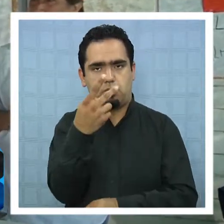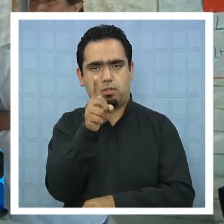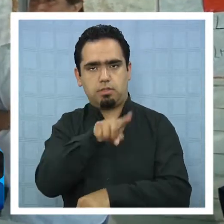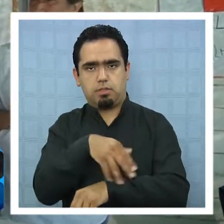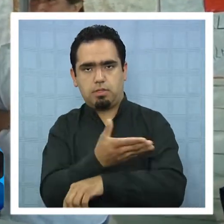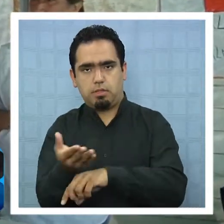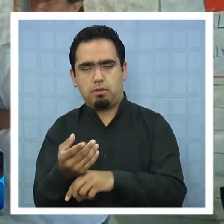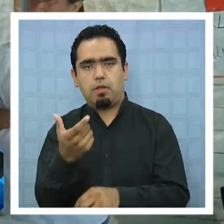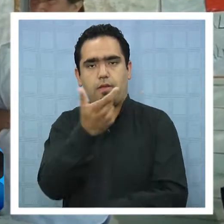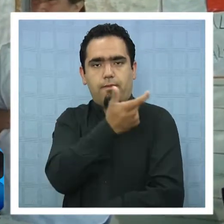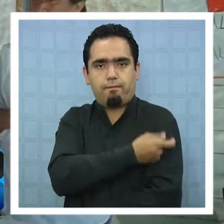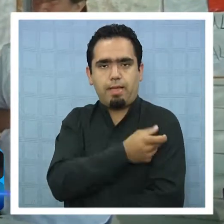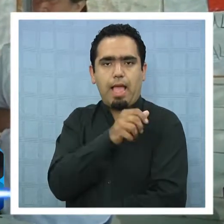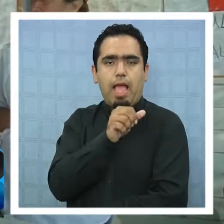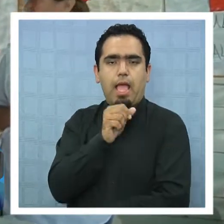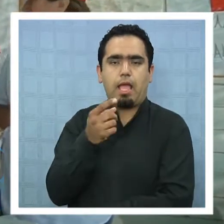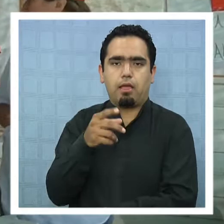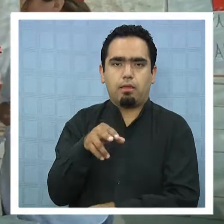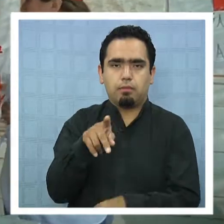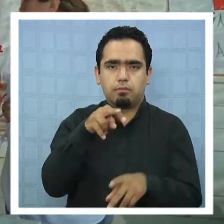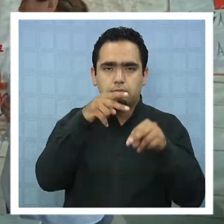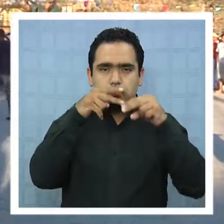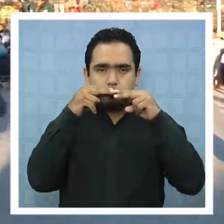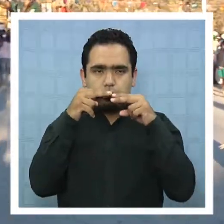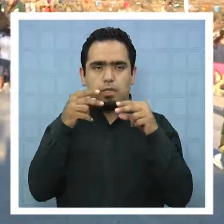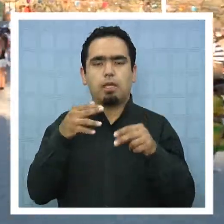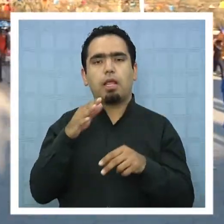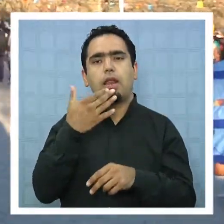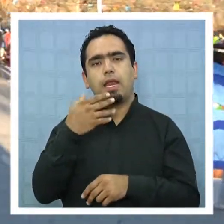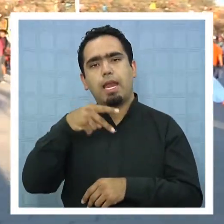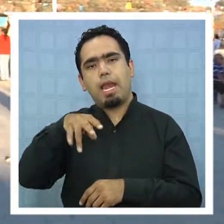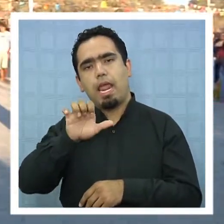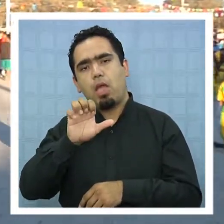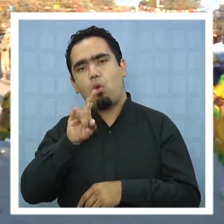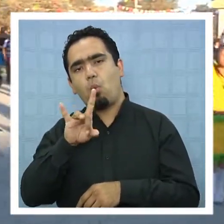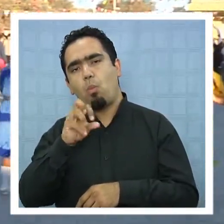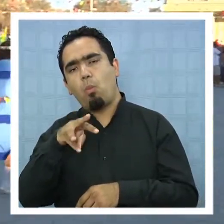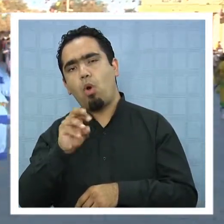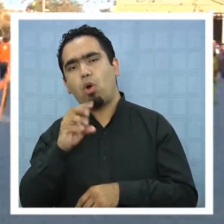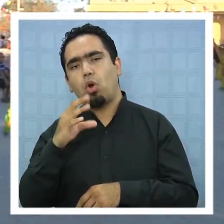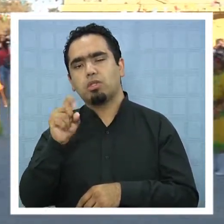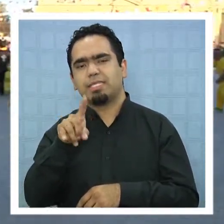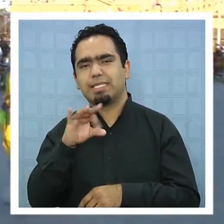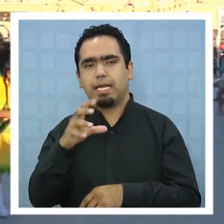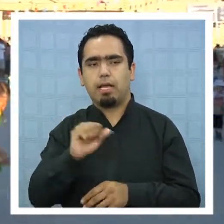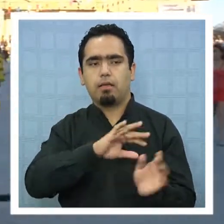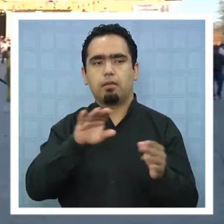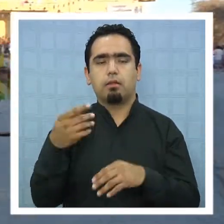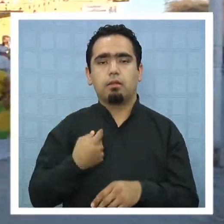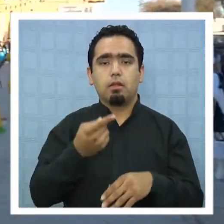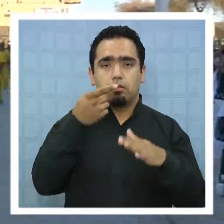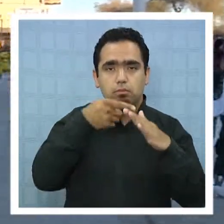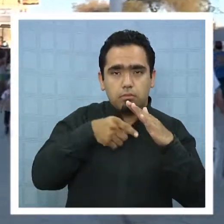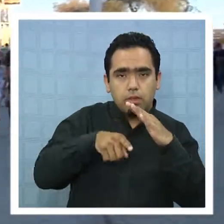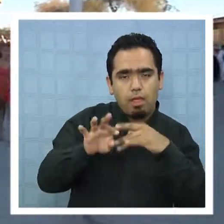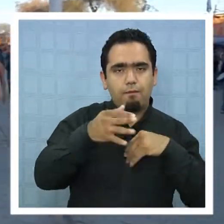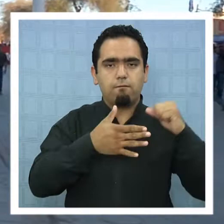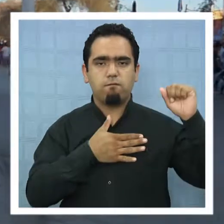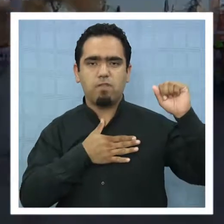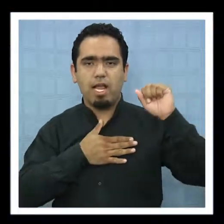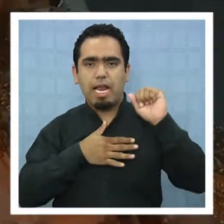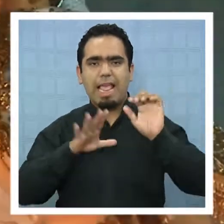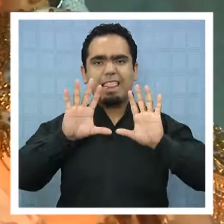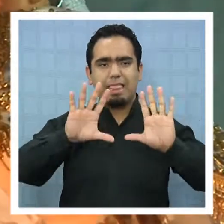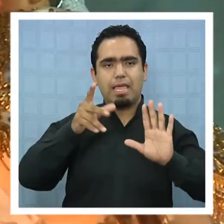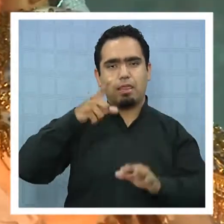vacuna anti-influencia y la neumocócica. La fiesta se inició con la entrada de los bailes el 10 de julio. Sin